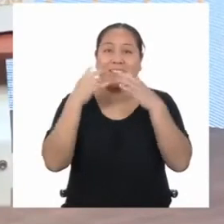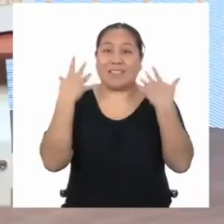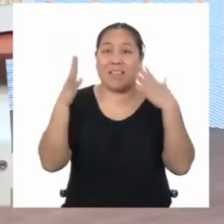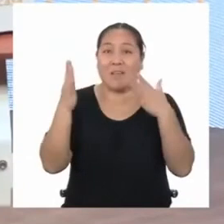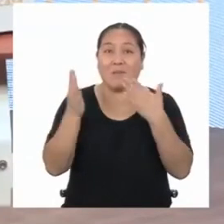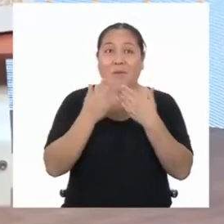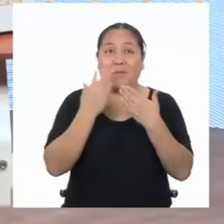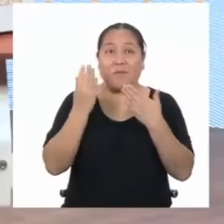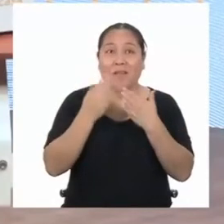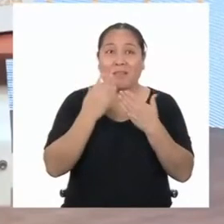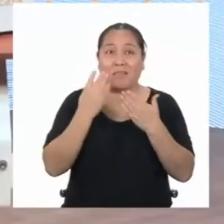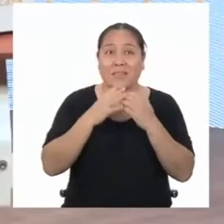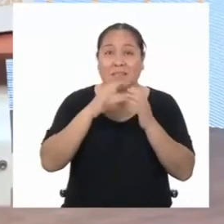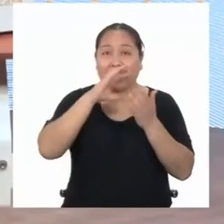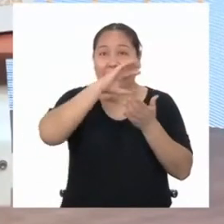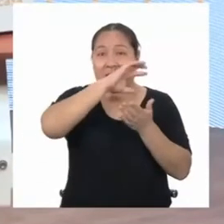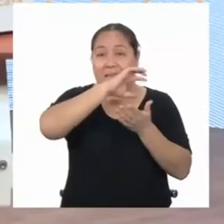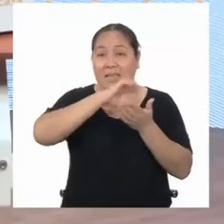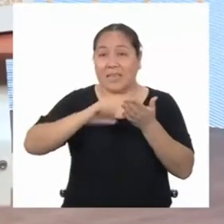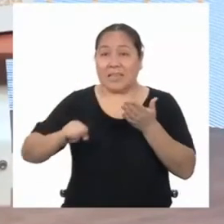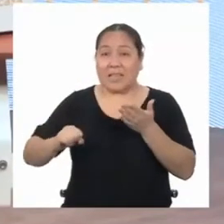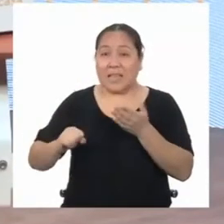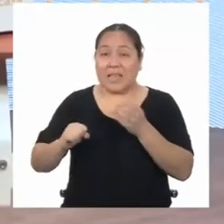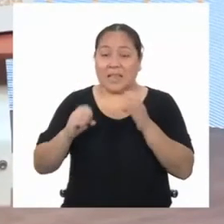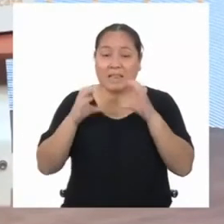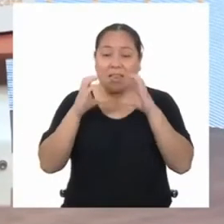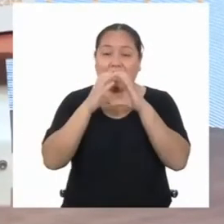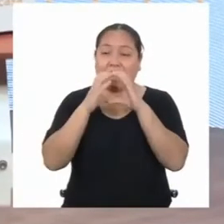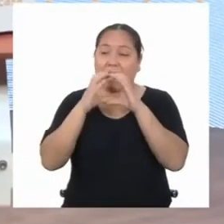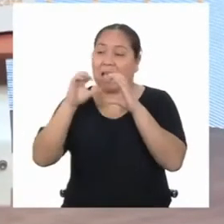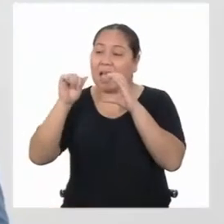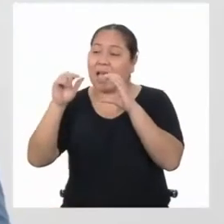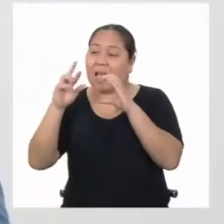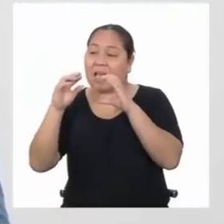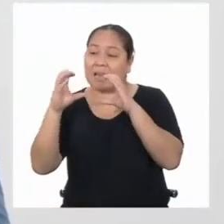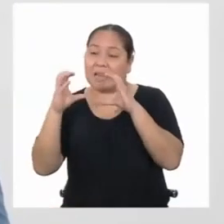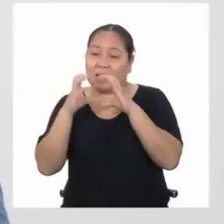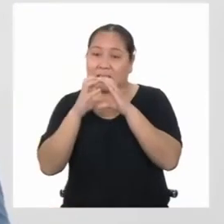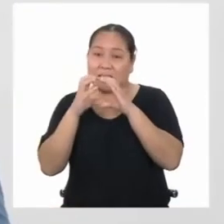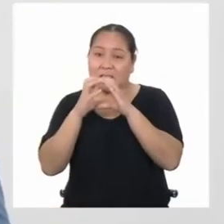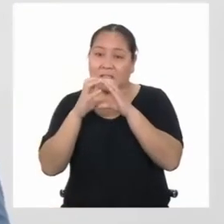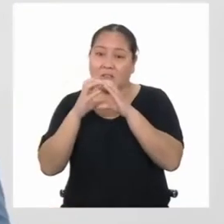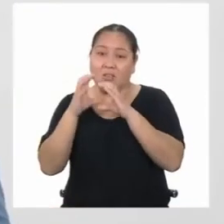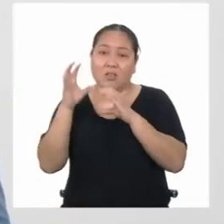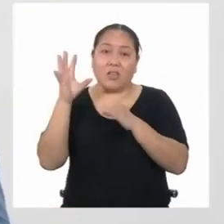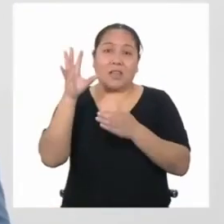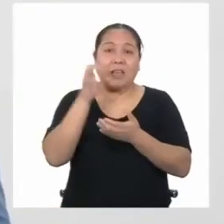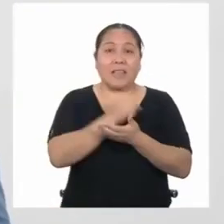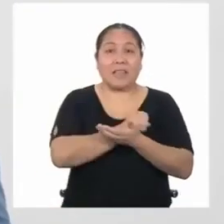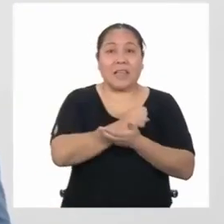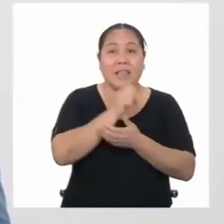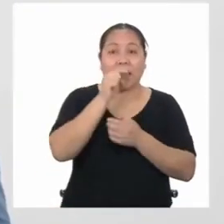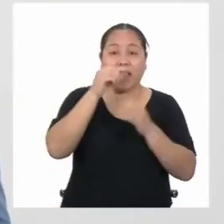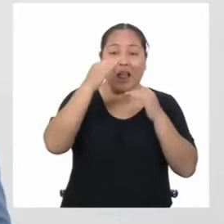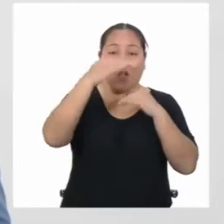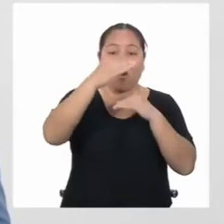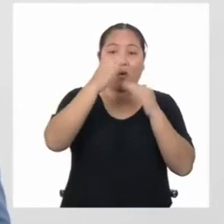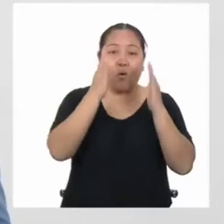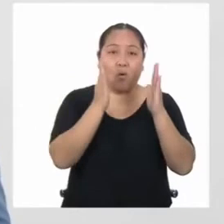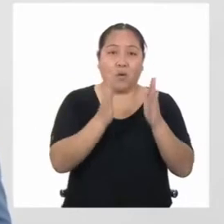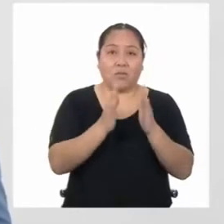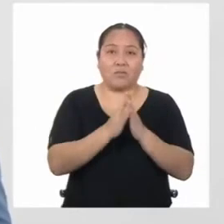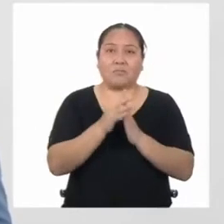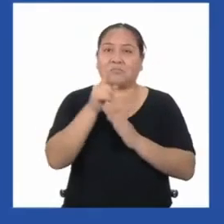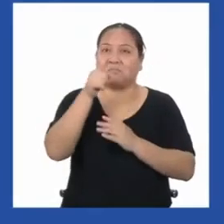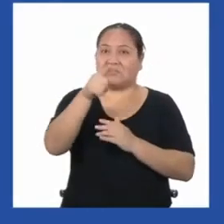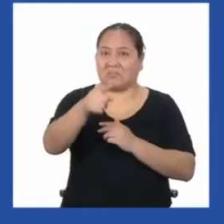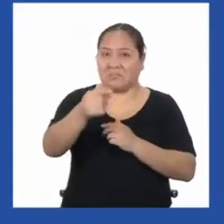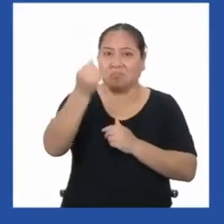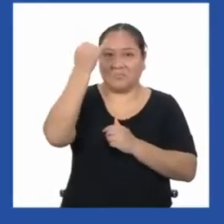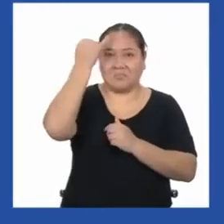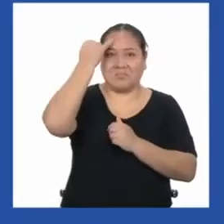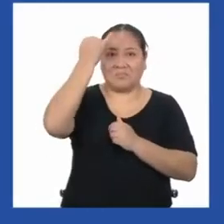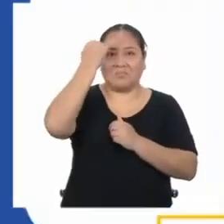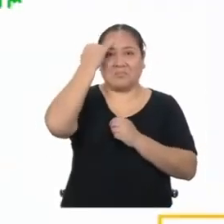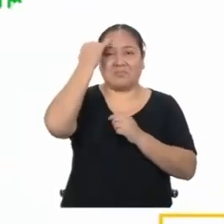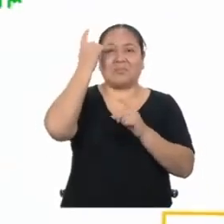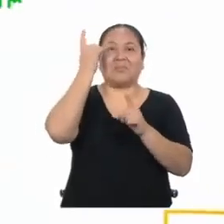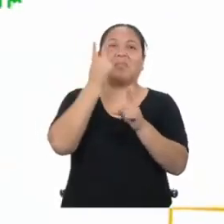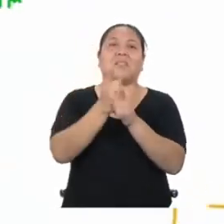fácil, tenemos que restar el área del círculo al área del cuadrado. Y tu lógica te ha llevado por el camino correcto.